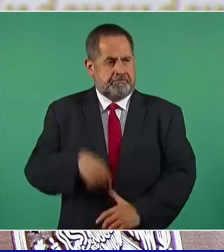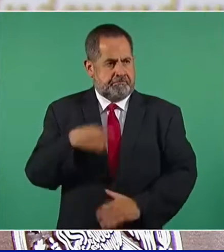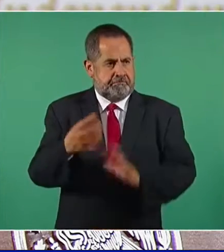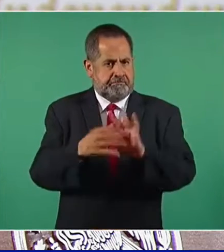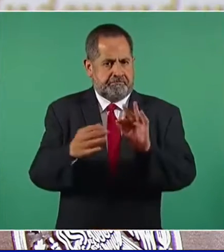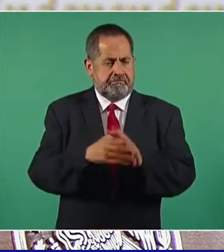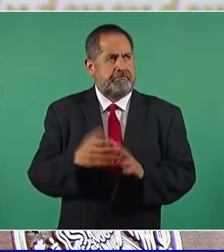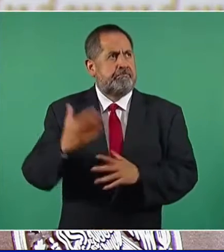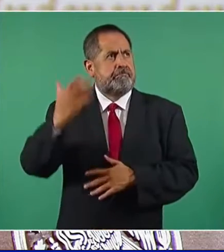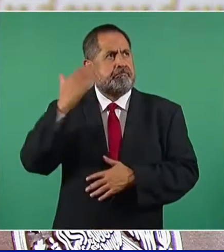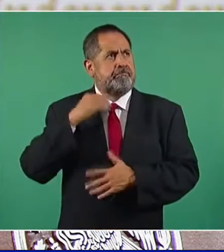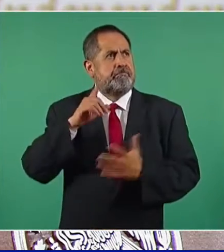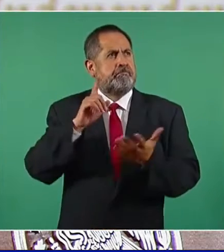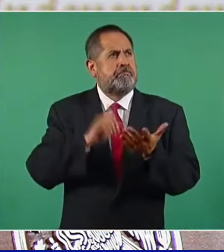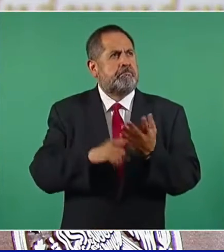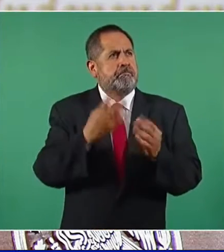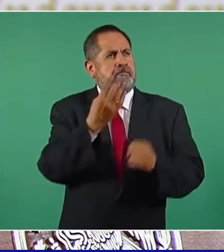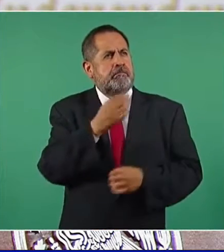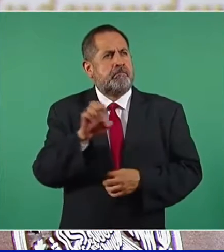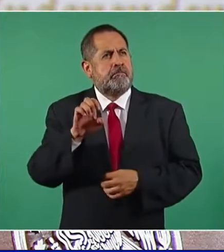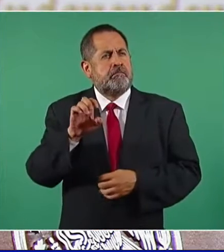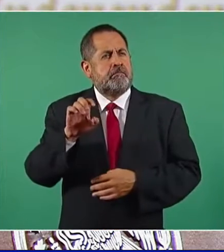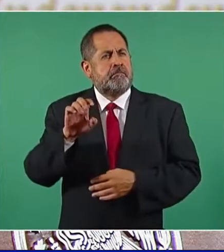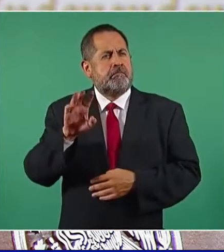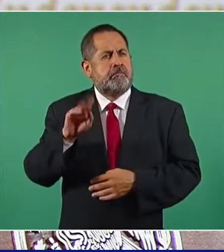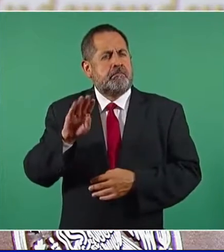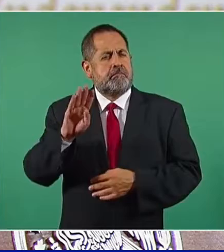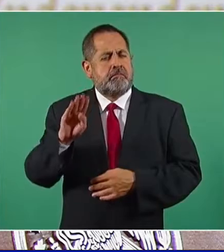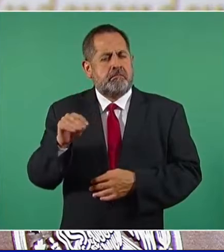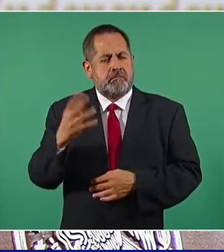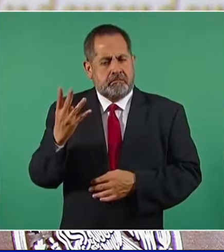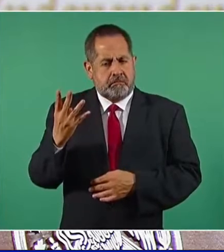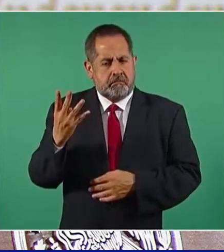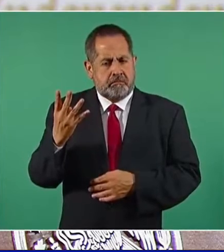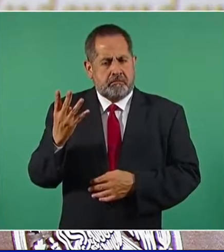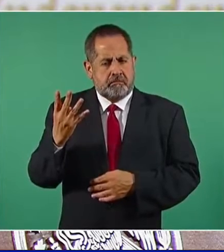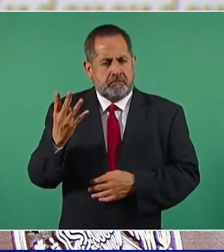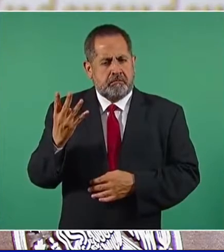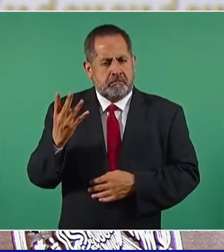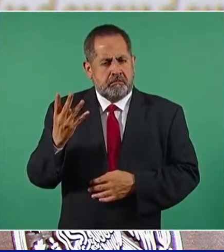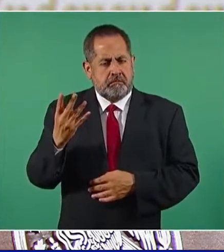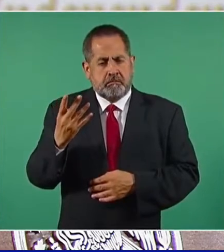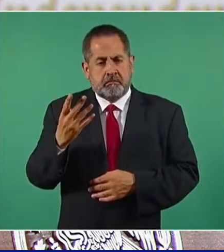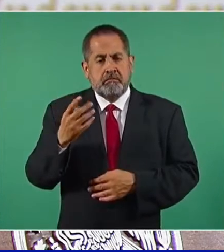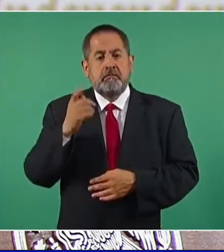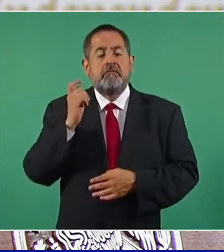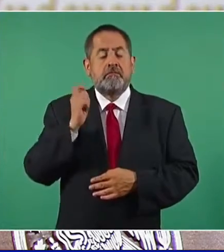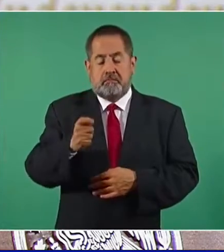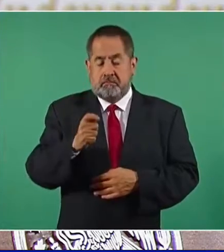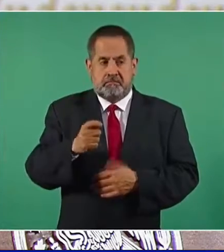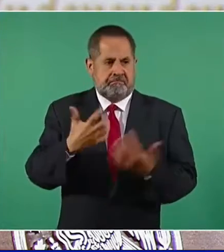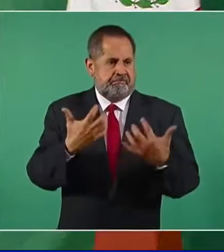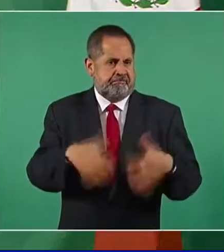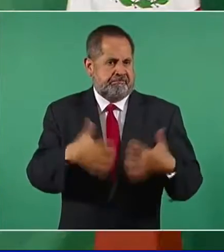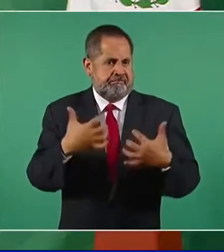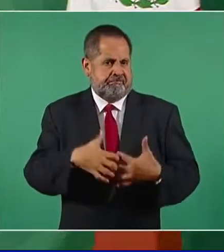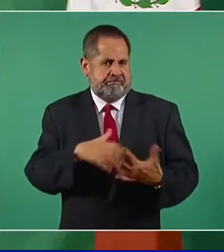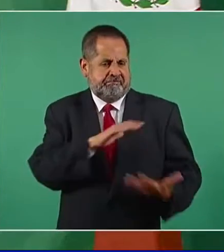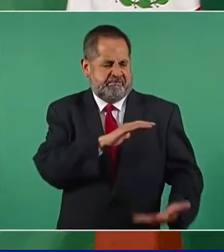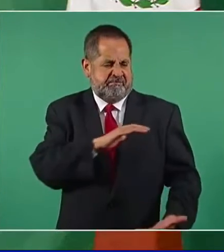fue la producción mayor